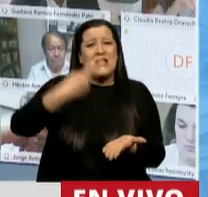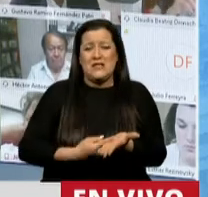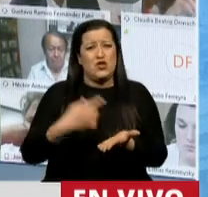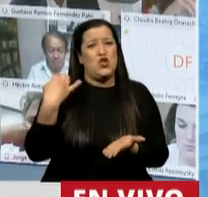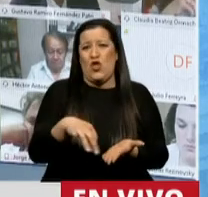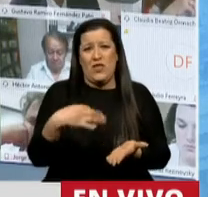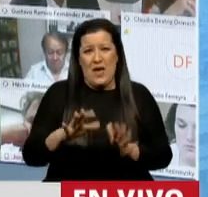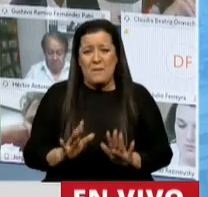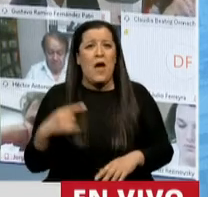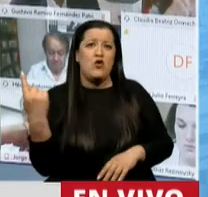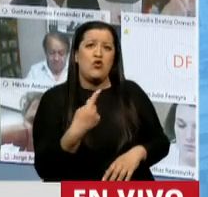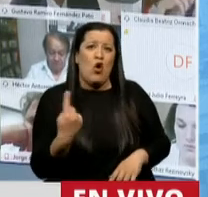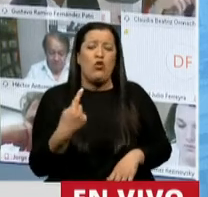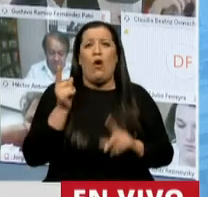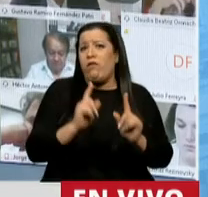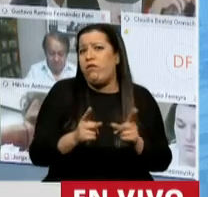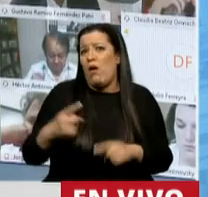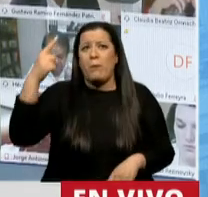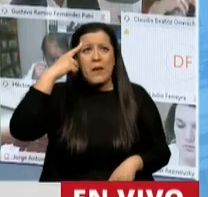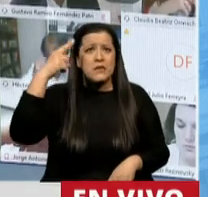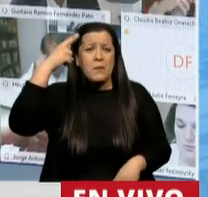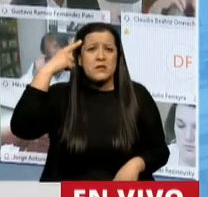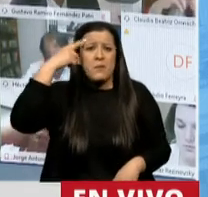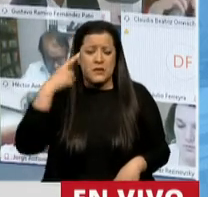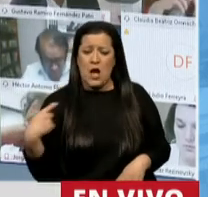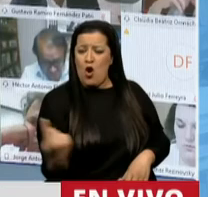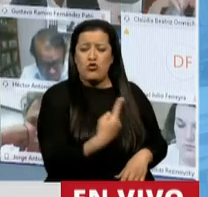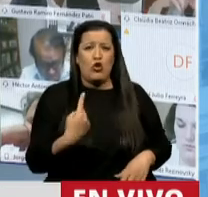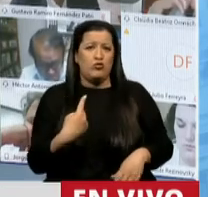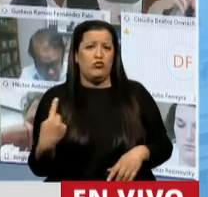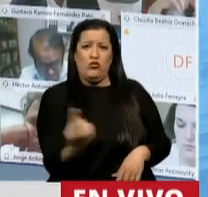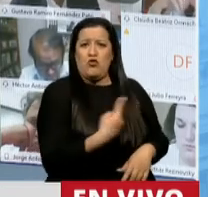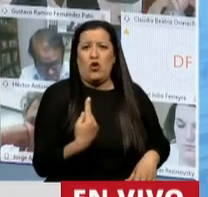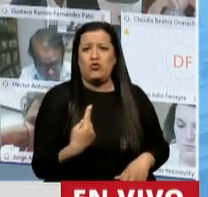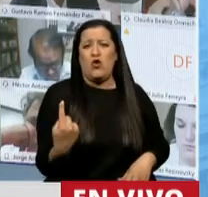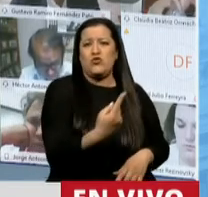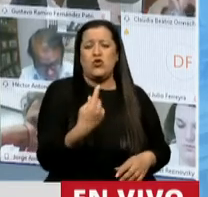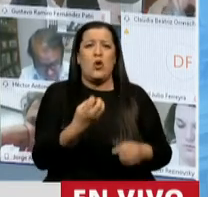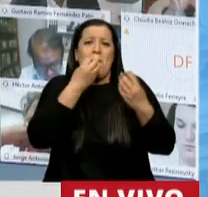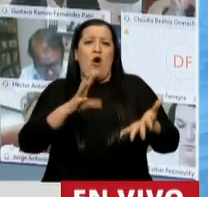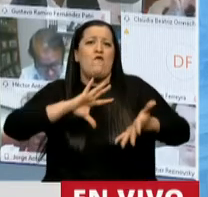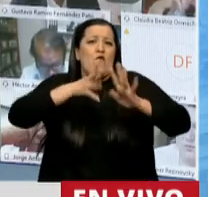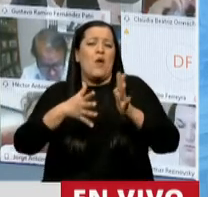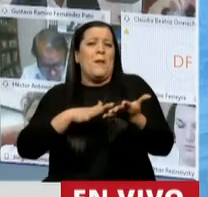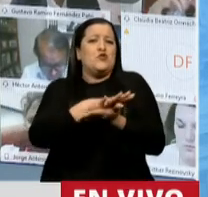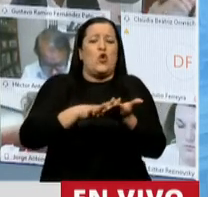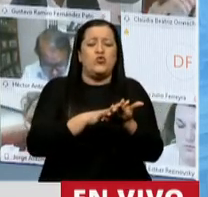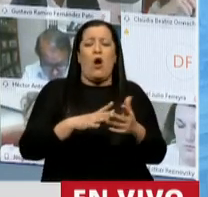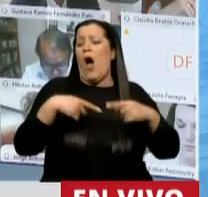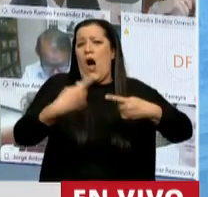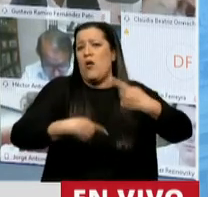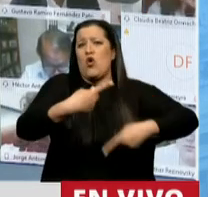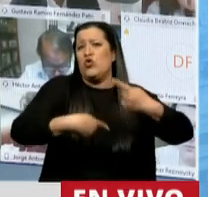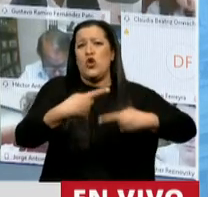No podemos seguir pensando solamente en nosotros y en la mejor manera y seguir